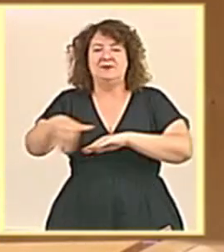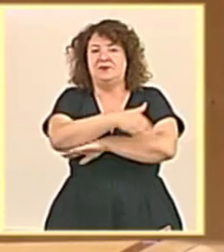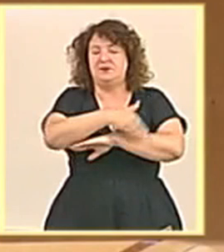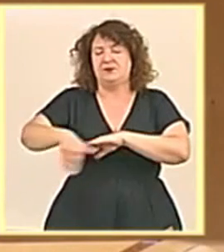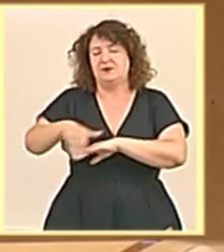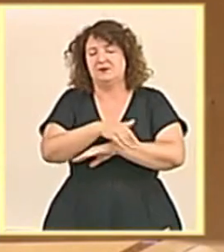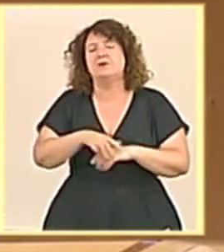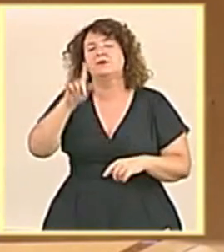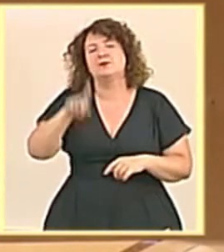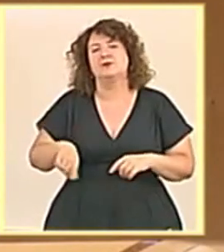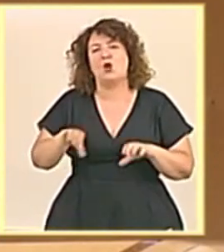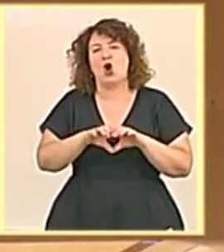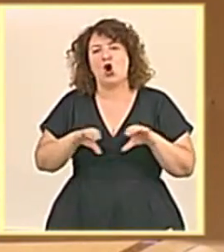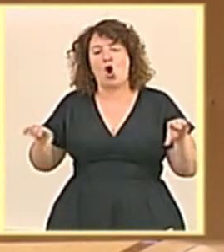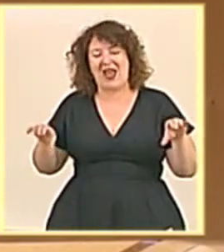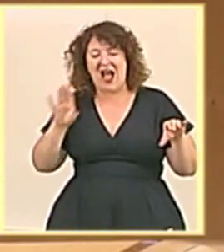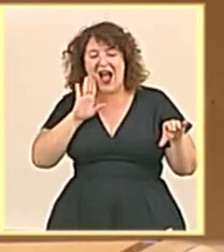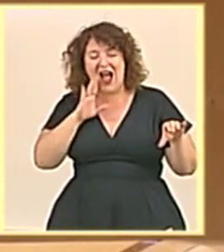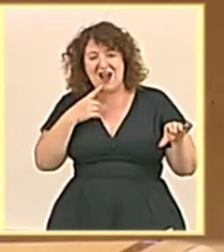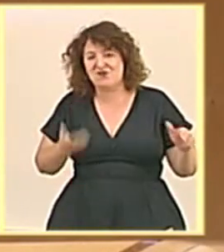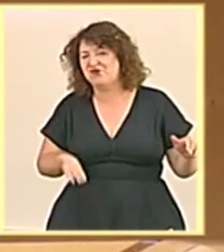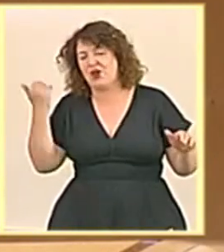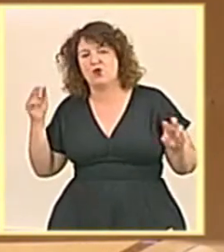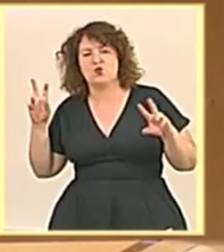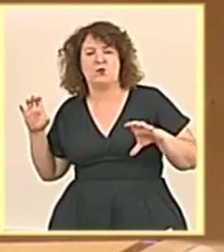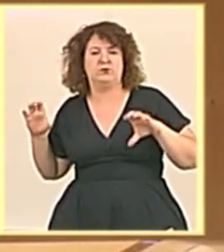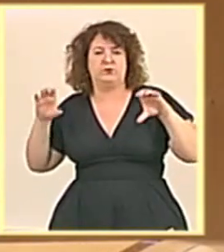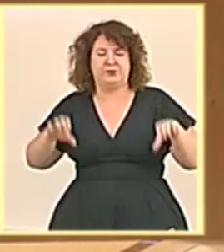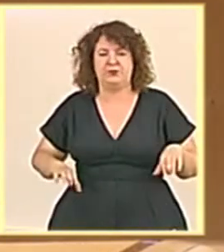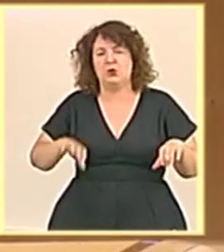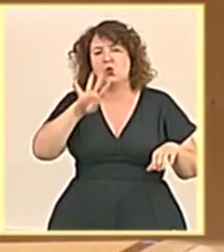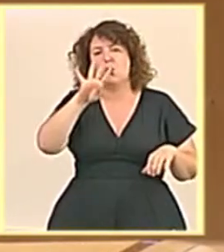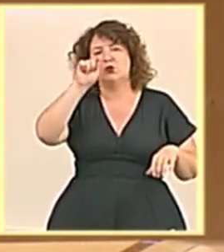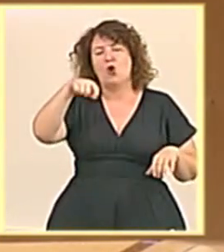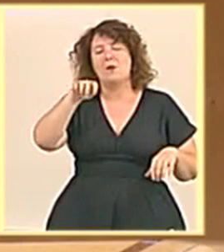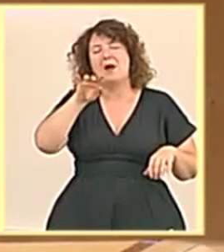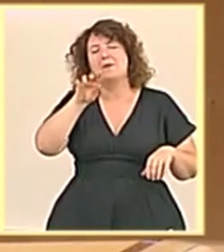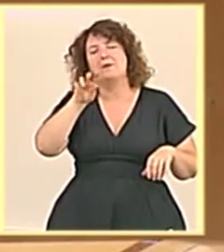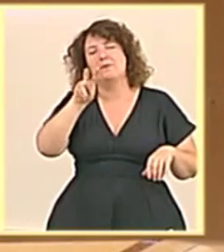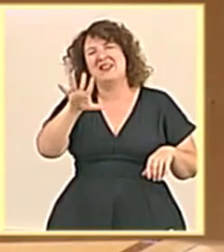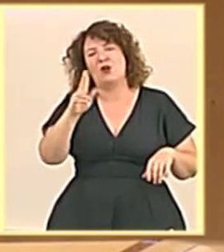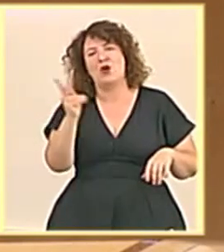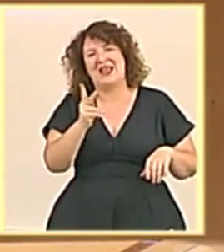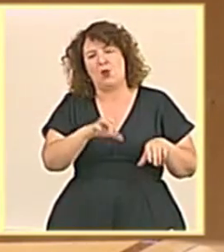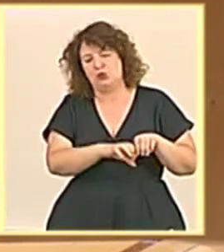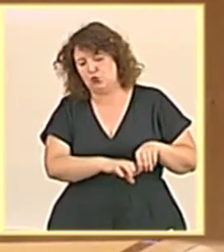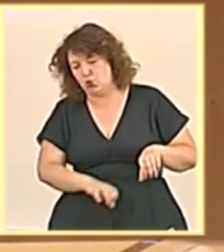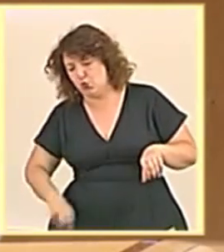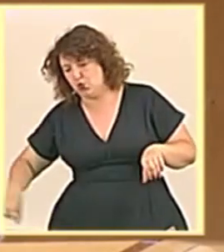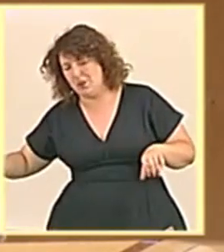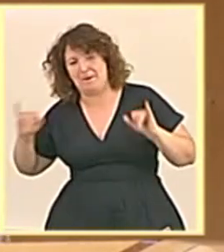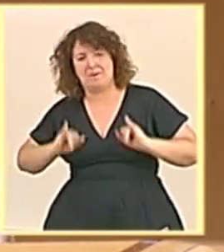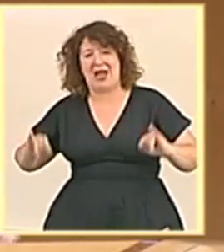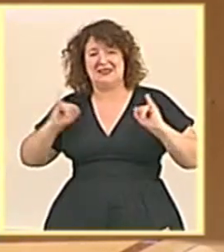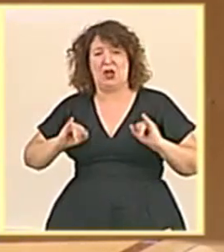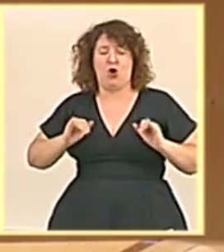litoral y la retirada del colector, al que antes indicaba, con la reposición de unos 4,25 kilómetros de tubería de saneamiento bajo el nuevo